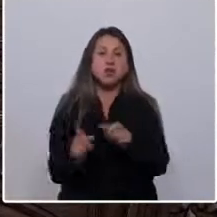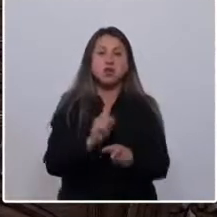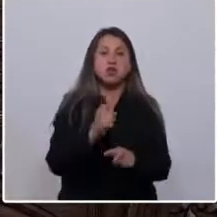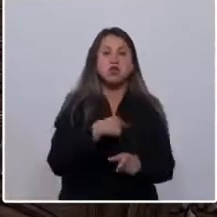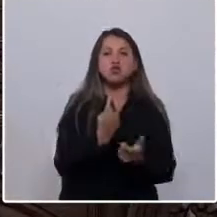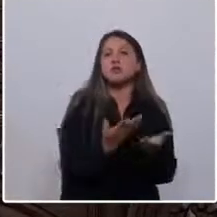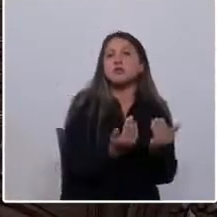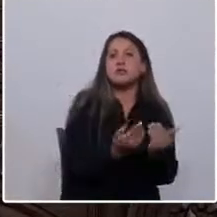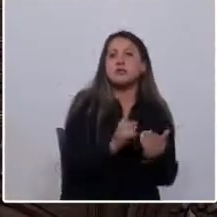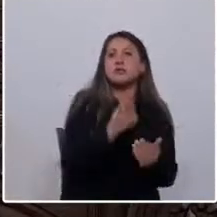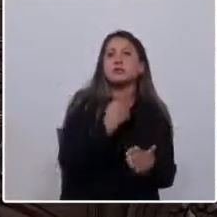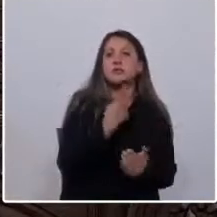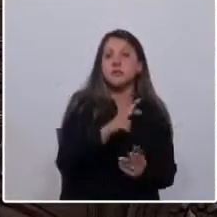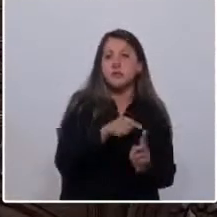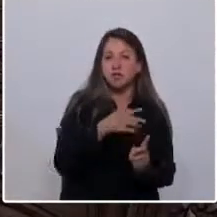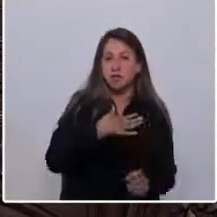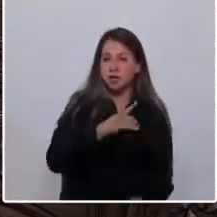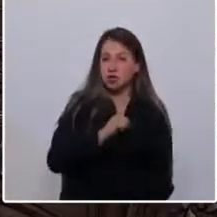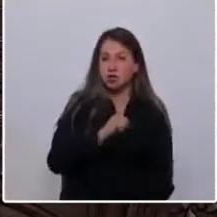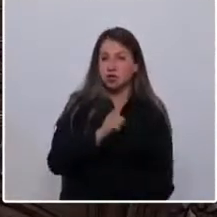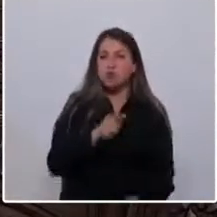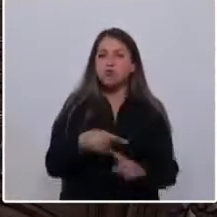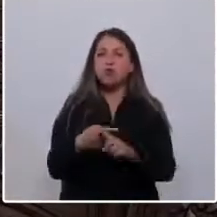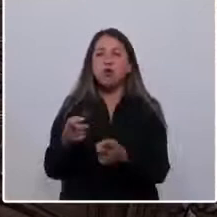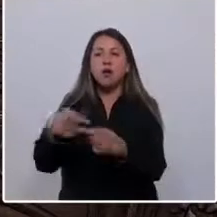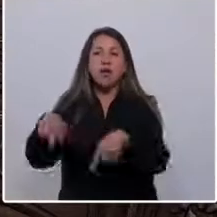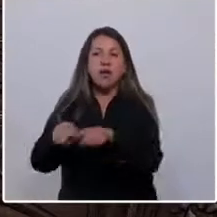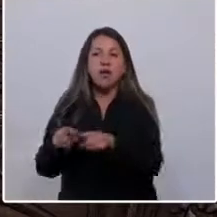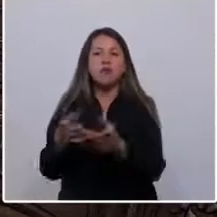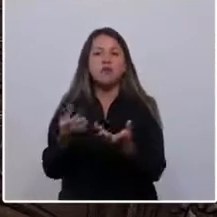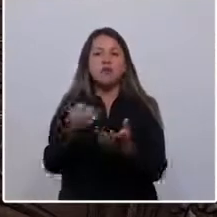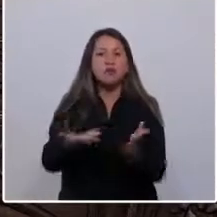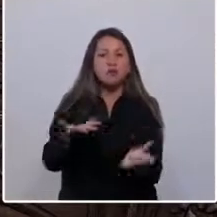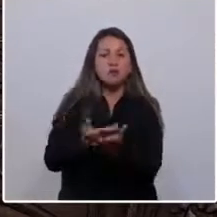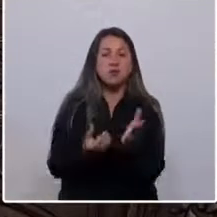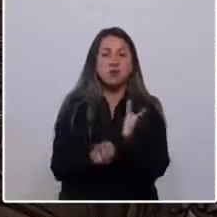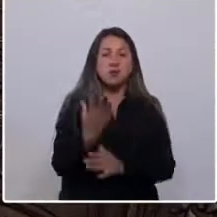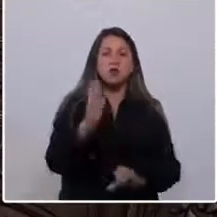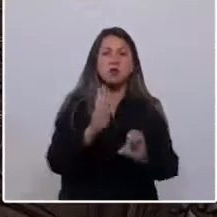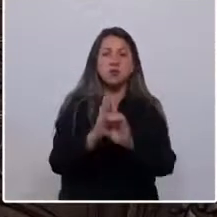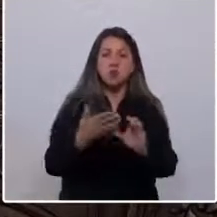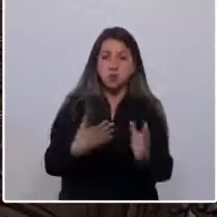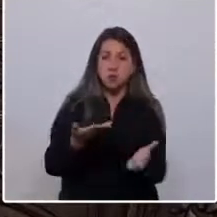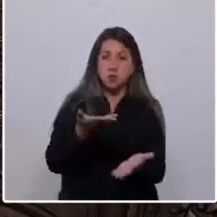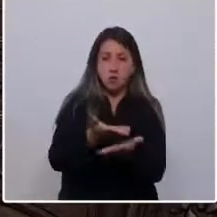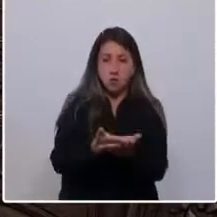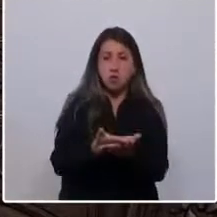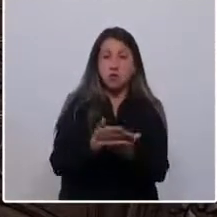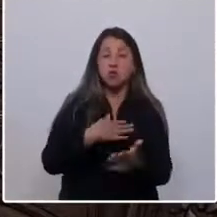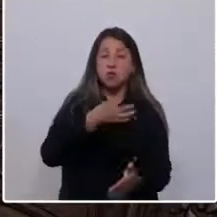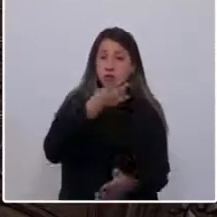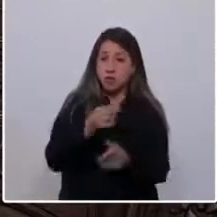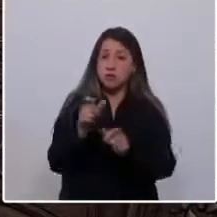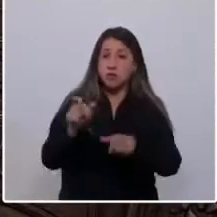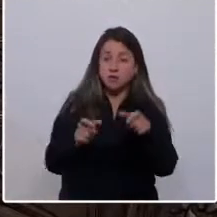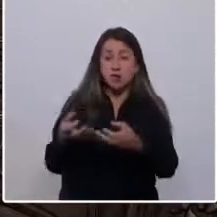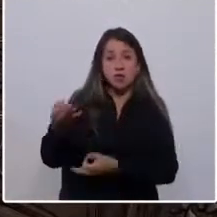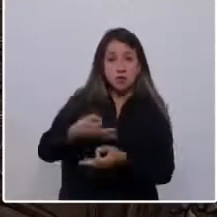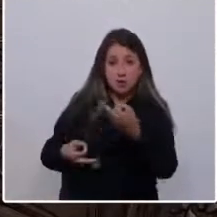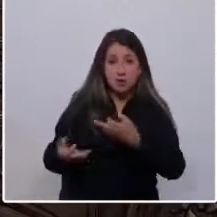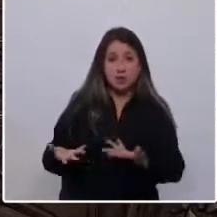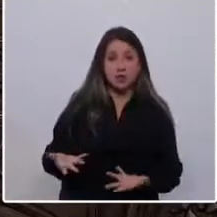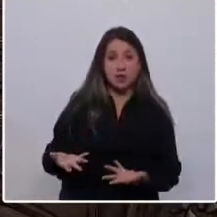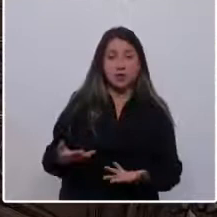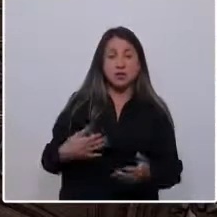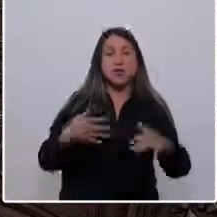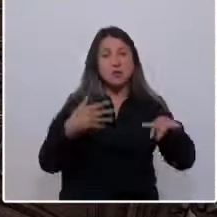necesidades y nuestros intereses personales. ¿Qué propongo para esta nueva constitución? Y propongo lo que nos dijo la gente, lo que nos dijeron